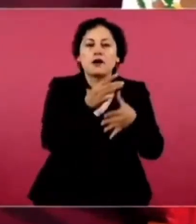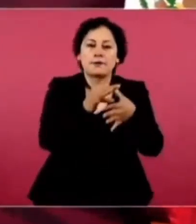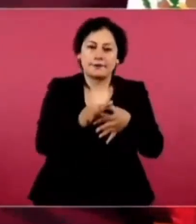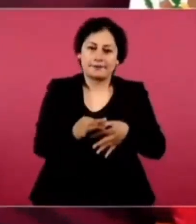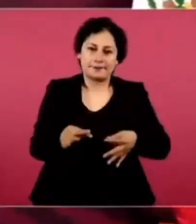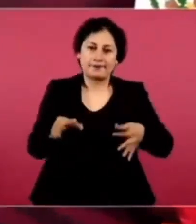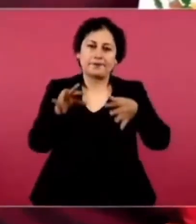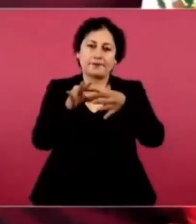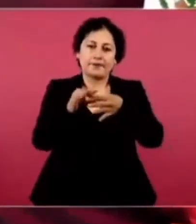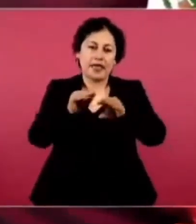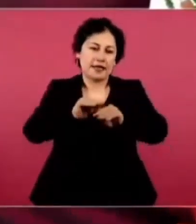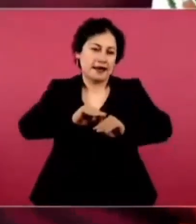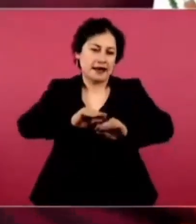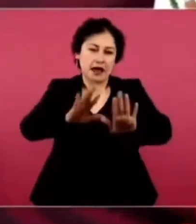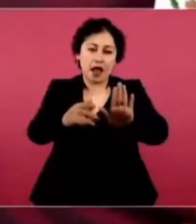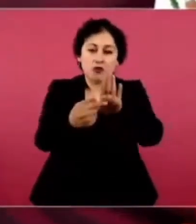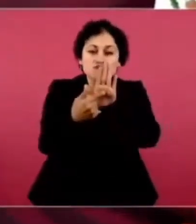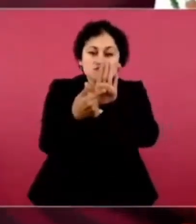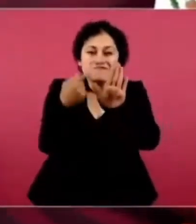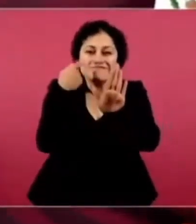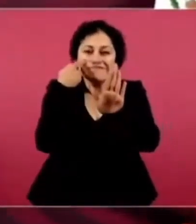tenga todos los elementos.